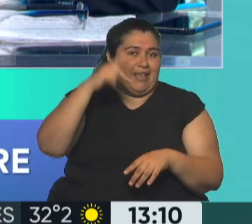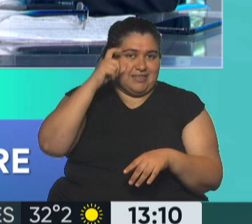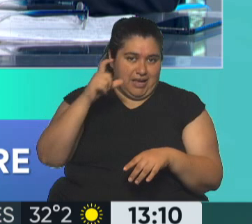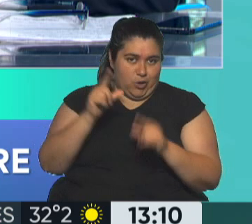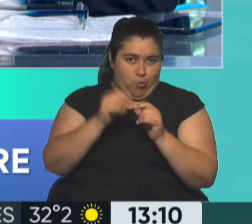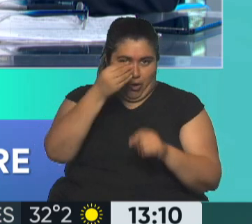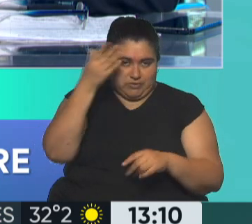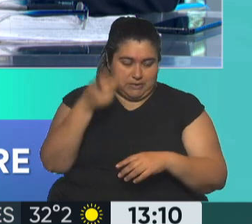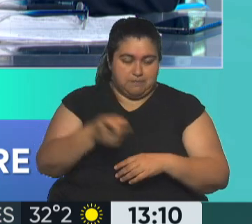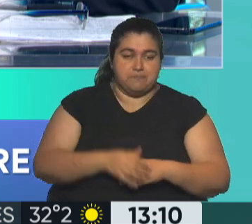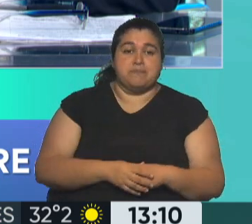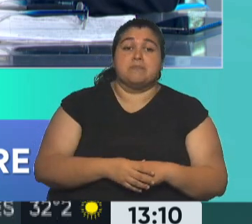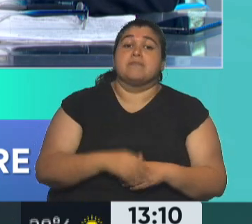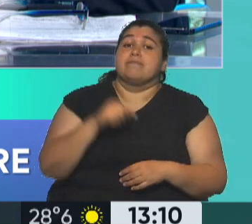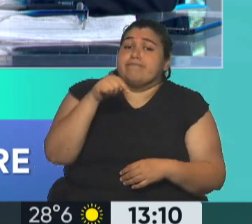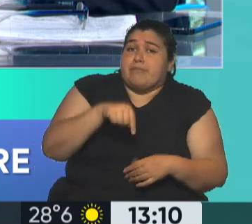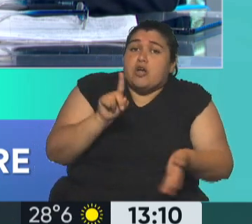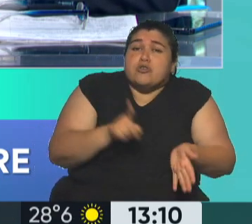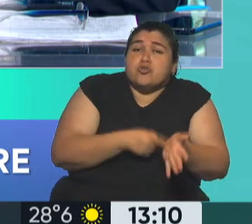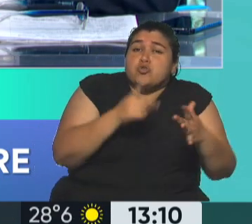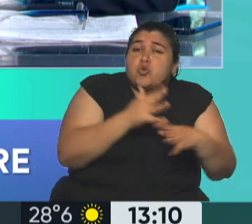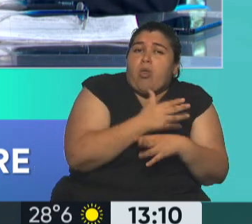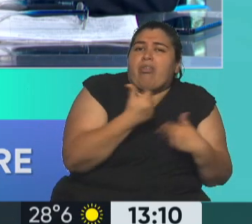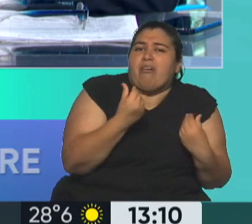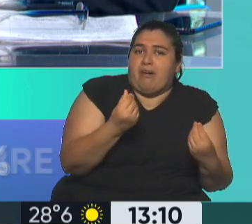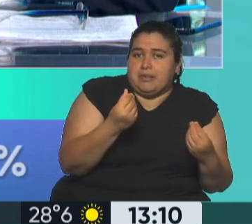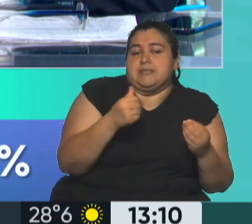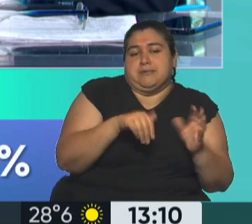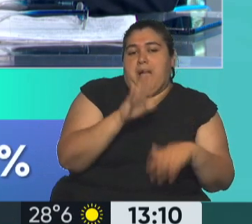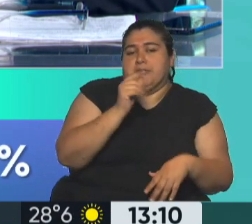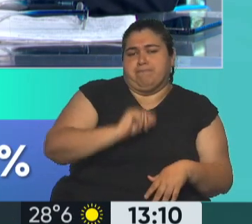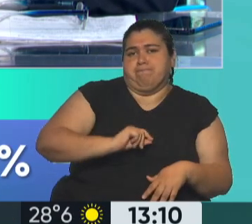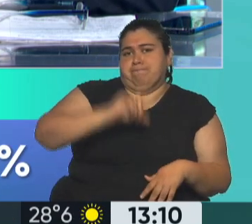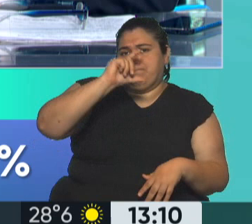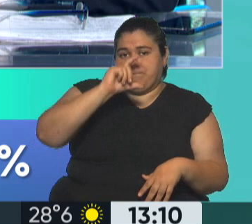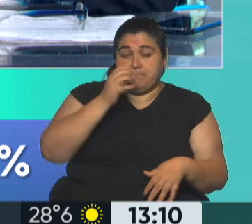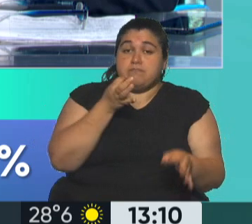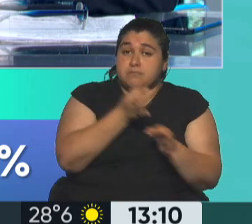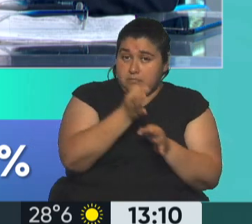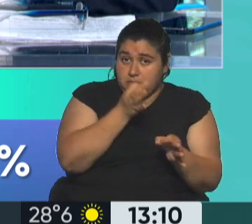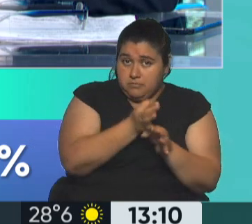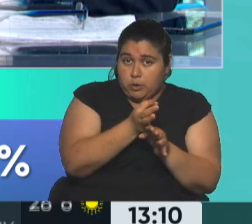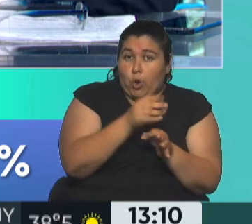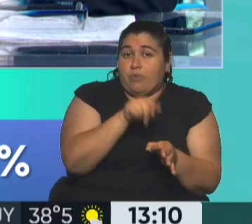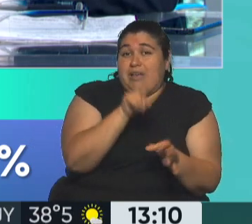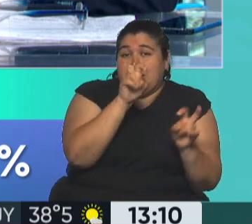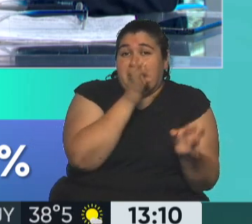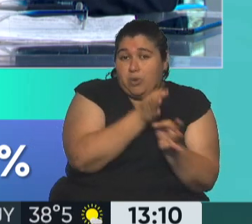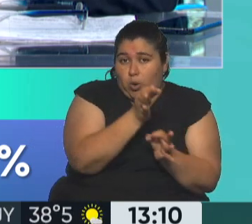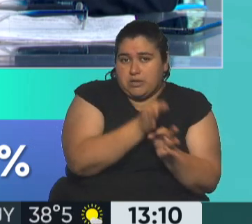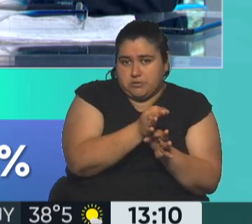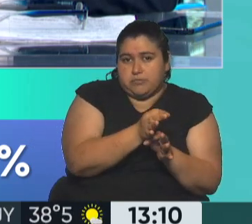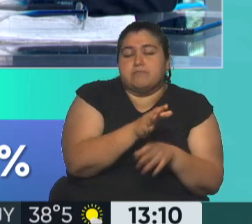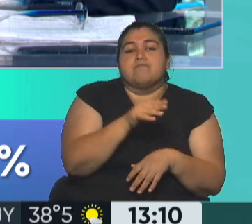en la ciudad? Fundamentalmente hay un aumento fuerte en educación. En esto después vas a ver que coinciden también las estimaciones privadas.